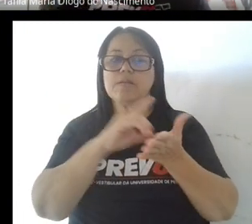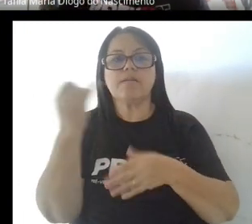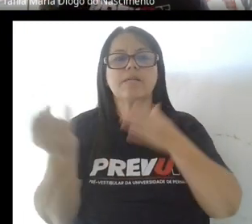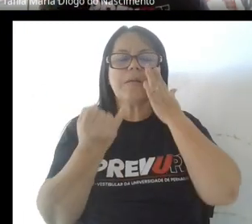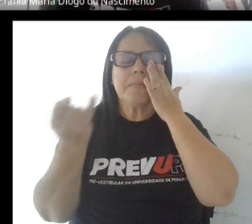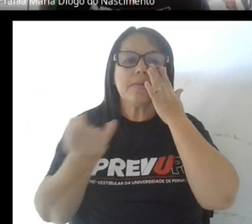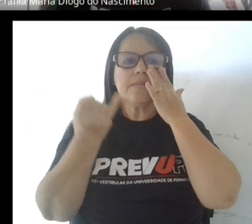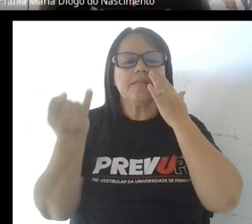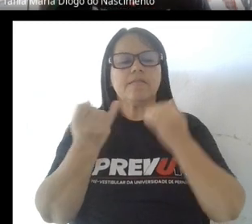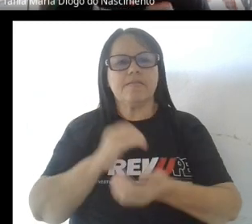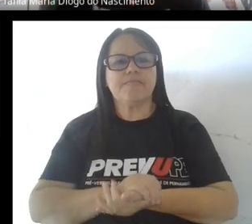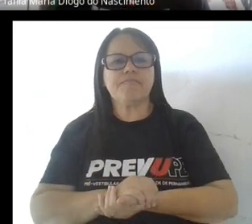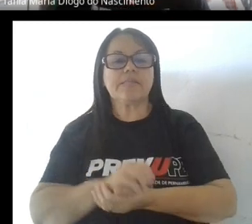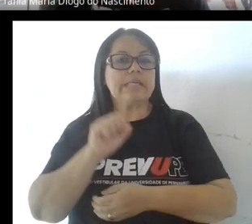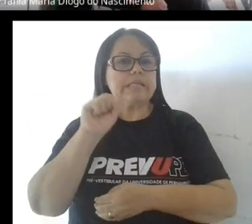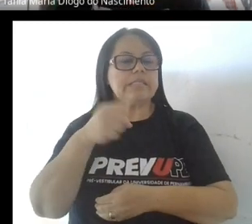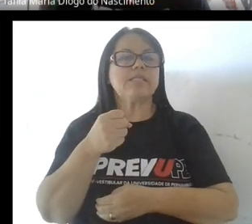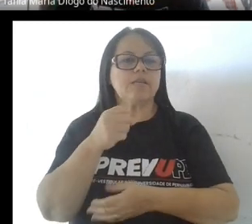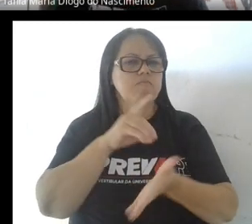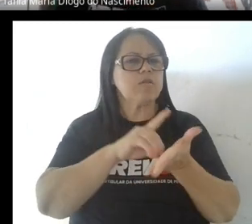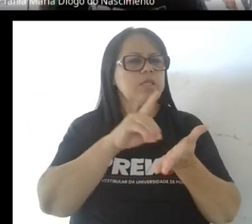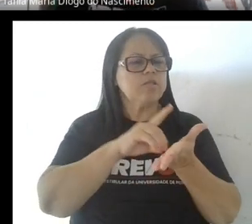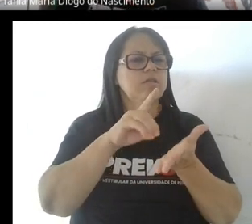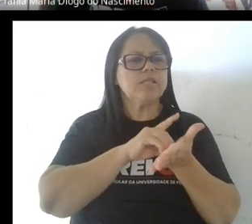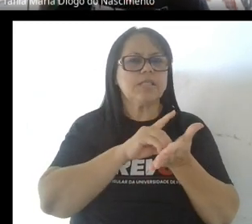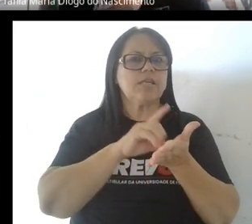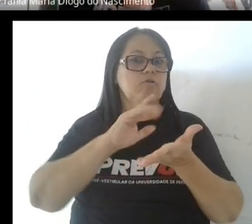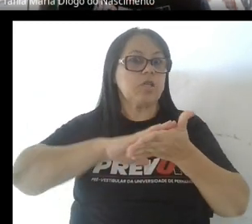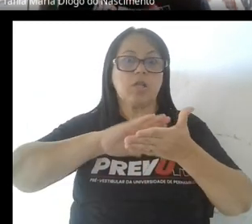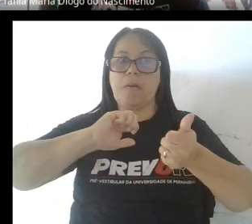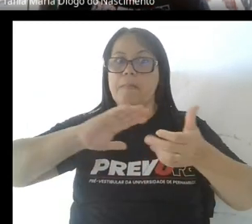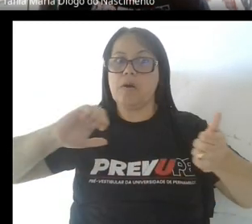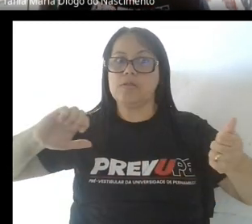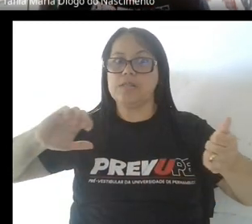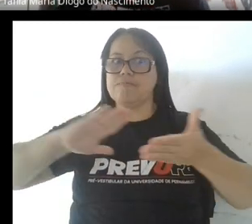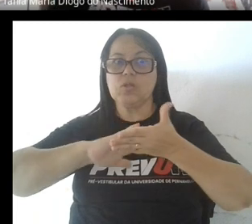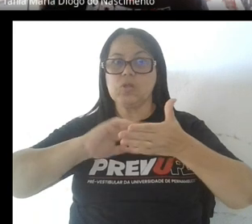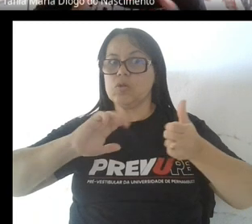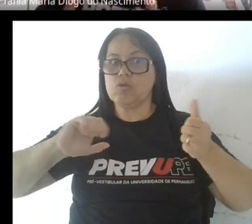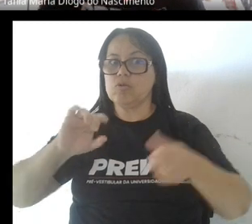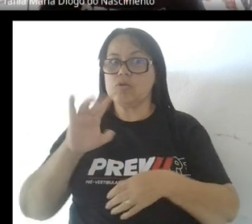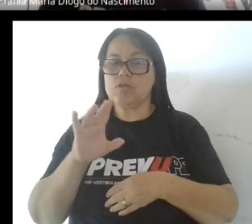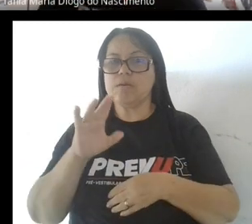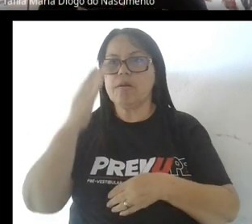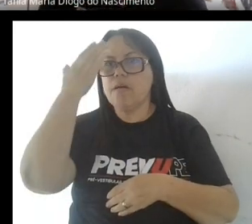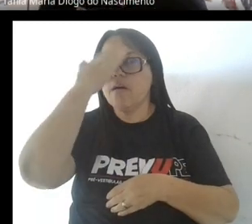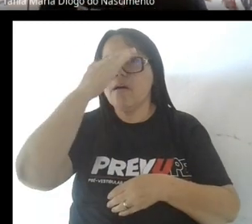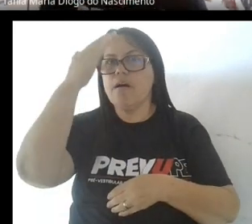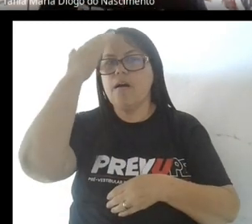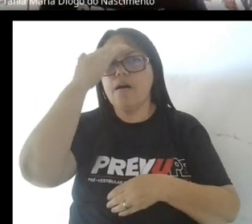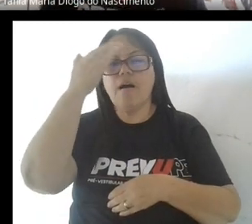posible, un buen diccionario monolingüe, o sea, español, español, para que se vaya